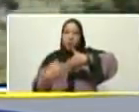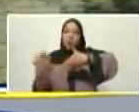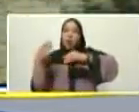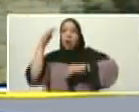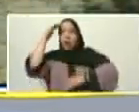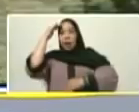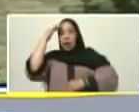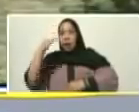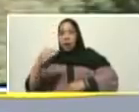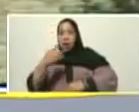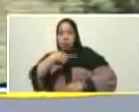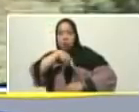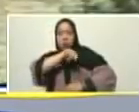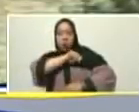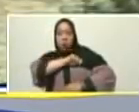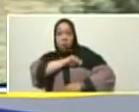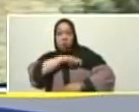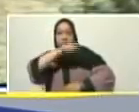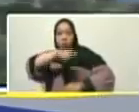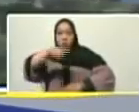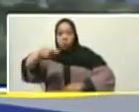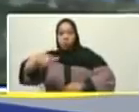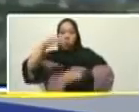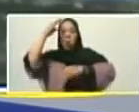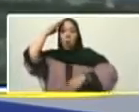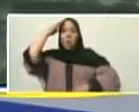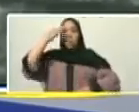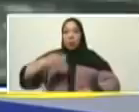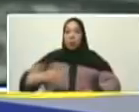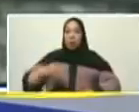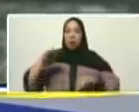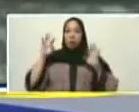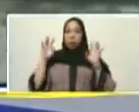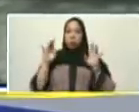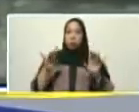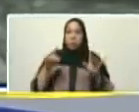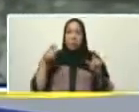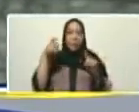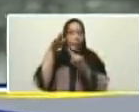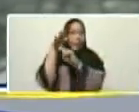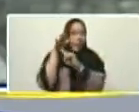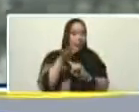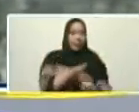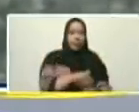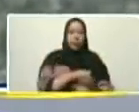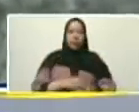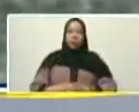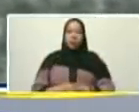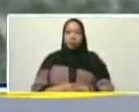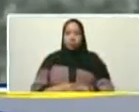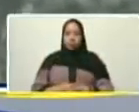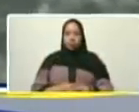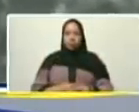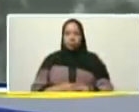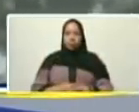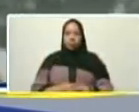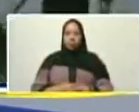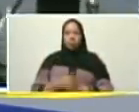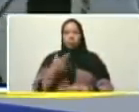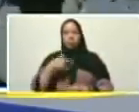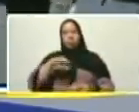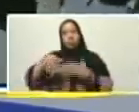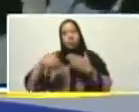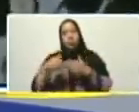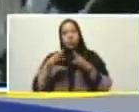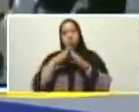español en el sur. Y la necesidad de derrotarlo completamente a lo largo y ancho